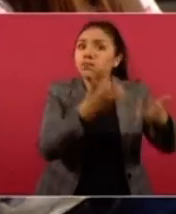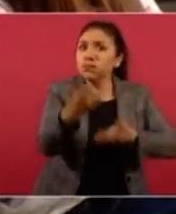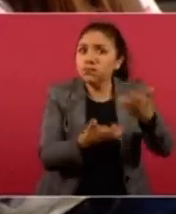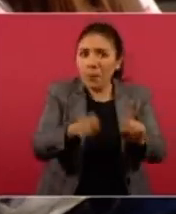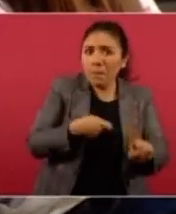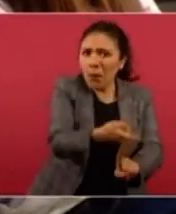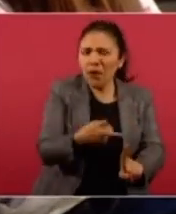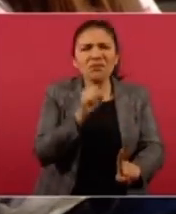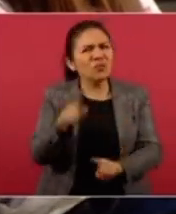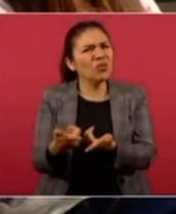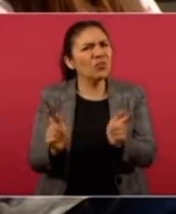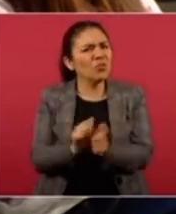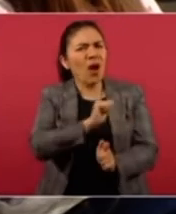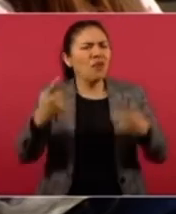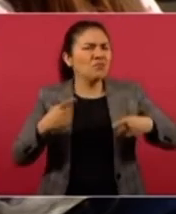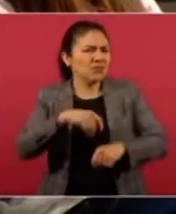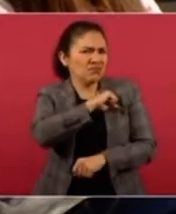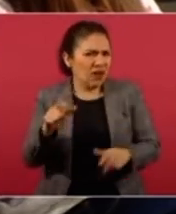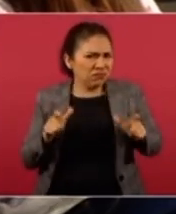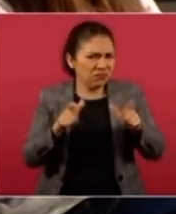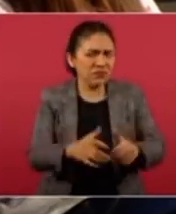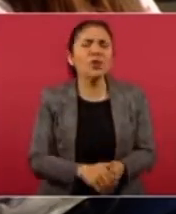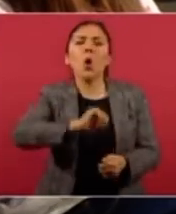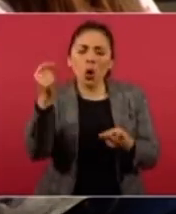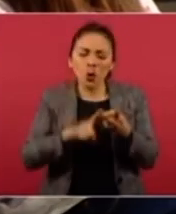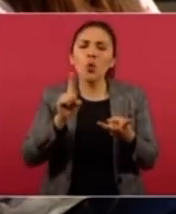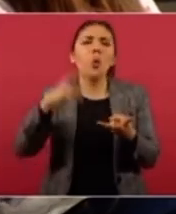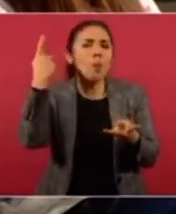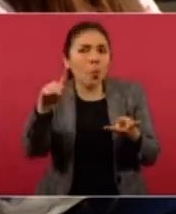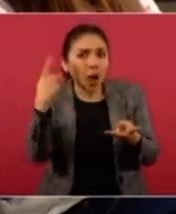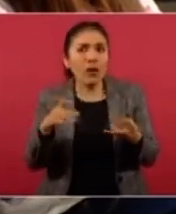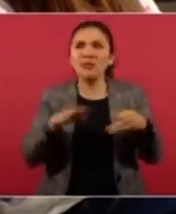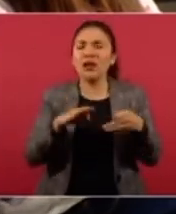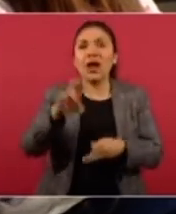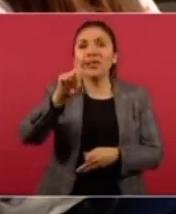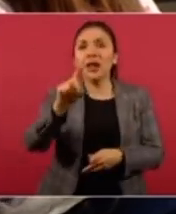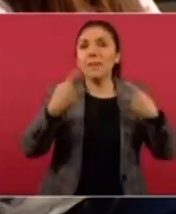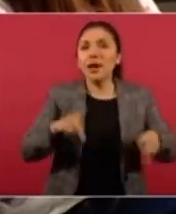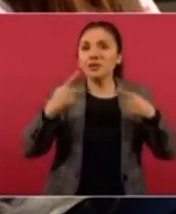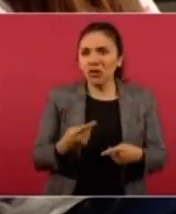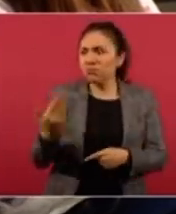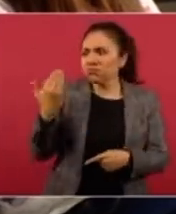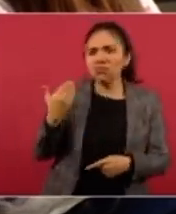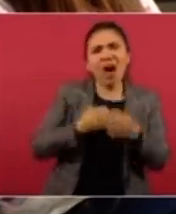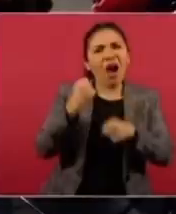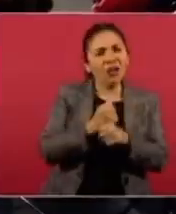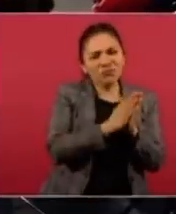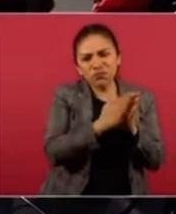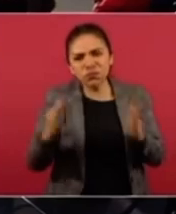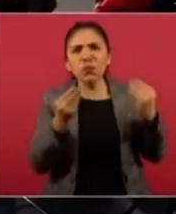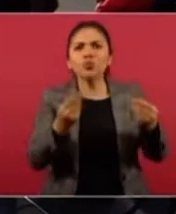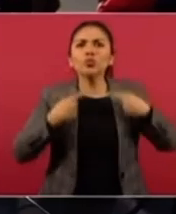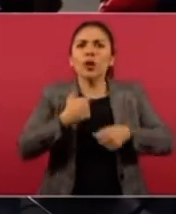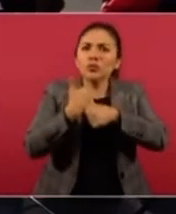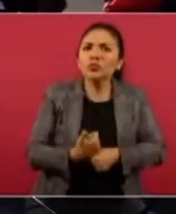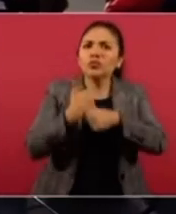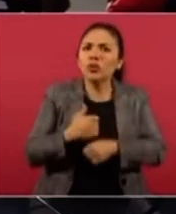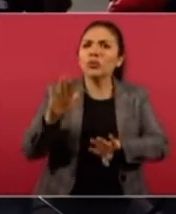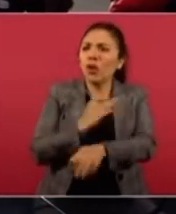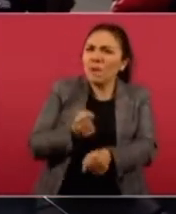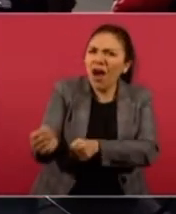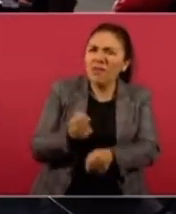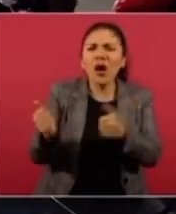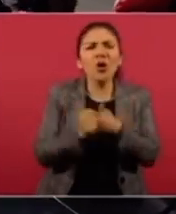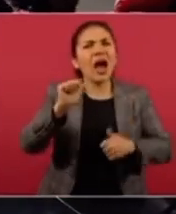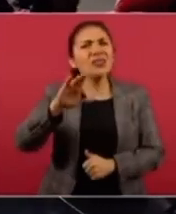grupo de agresores. Hay más también casos en Puebla, hay más de 30 casos que se han sumado en los últimos años de mujeres que han sido víctimas de este tipo de